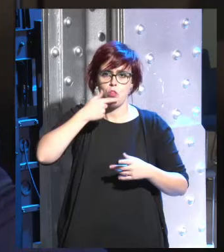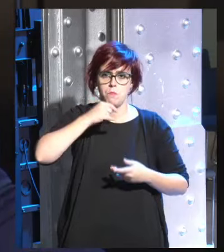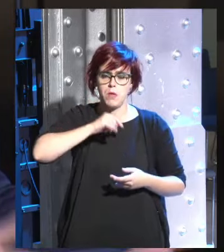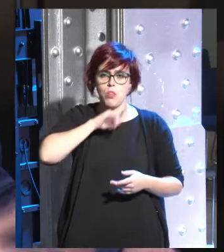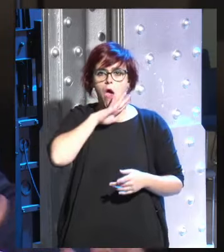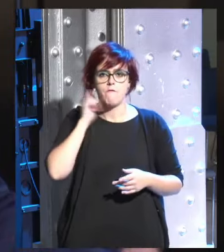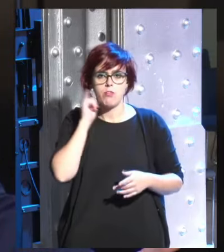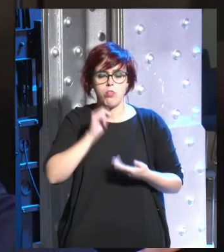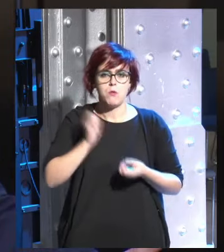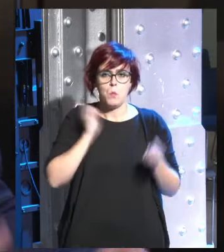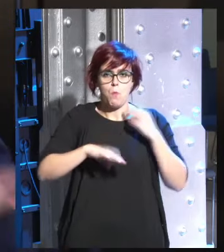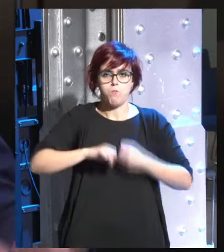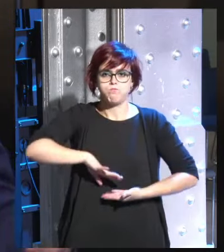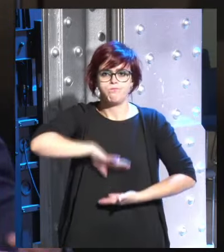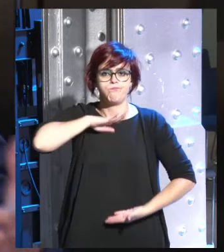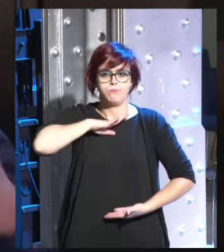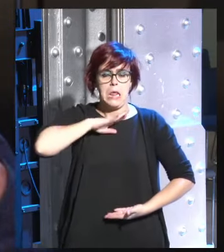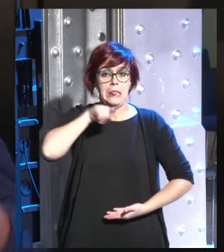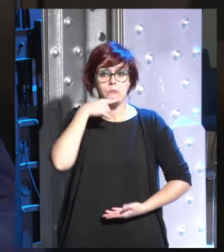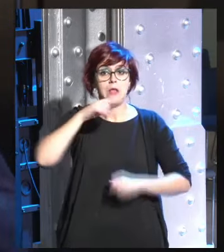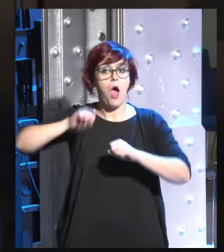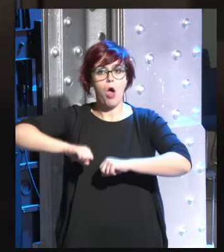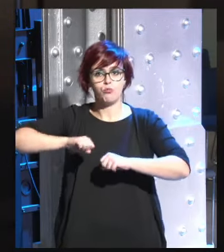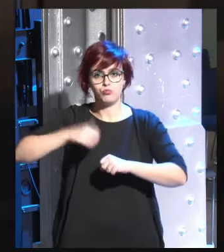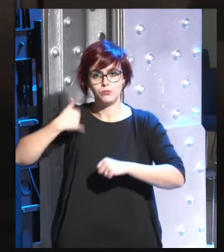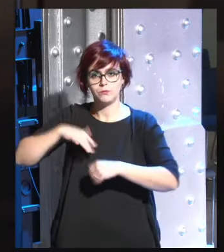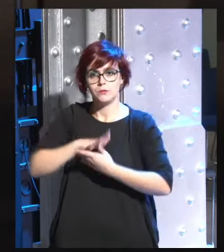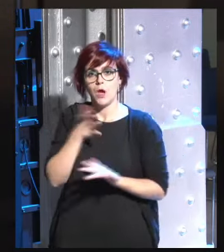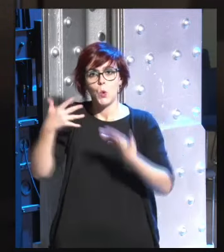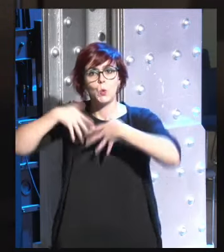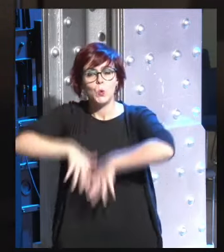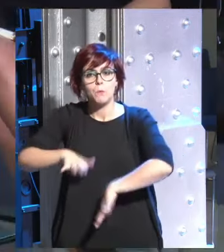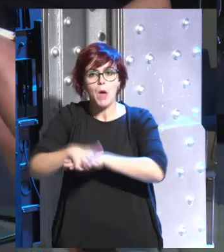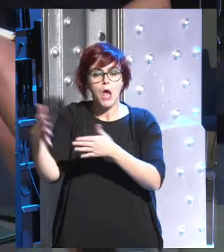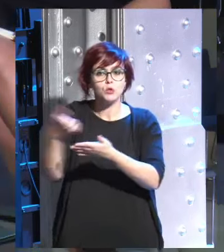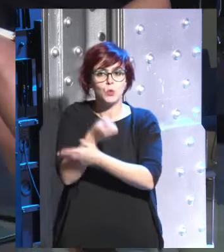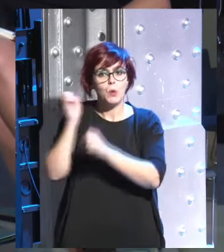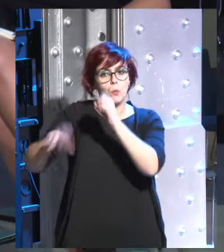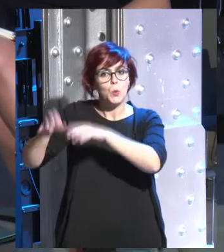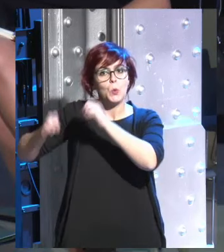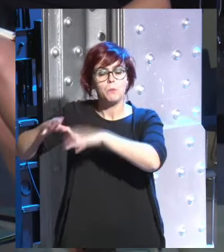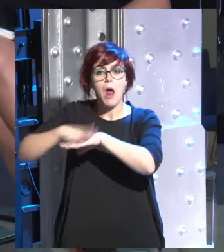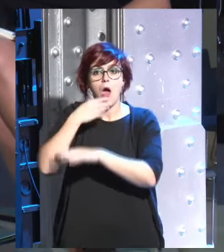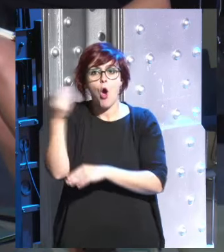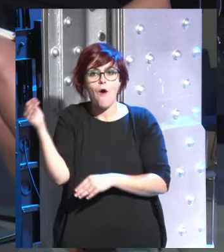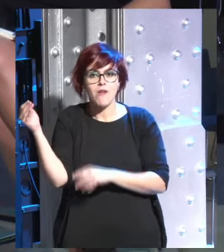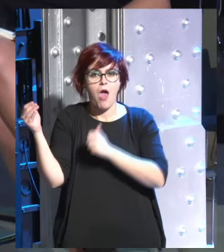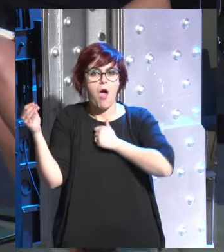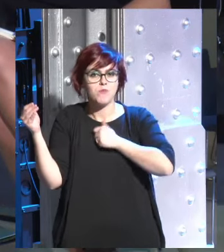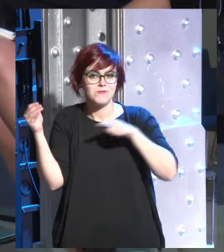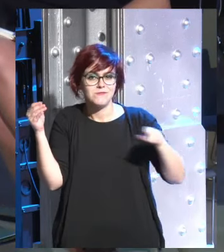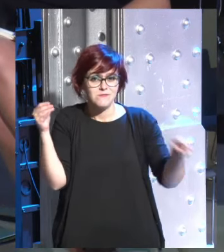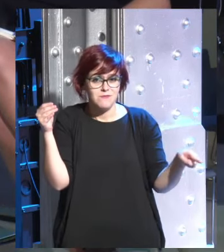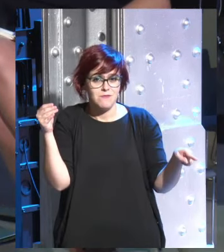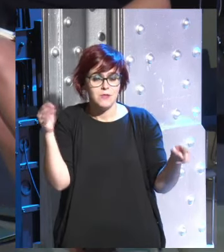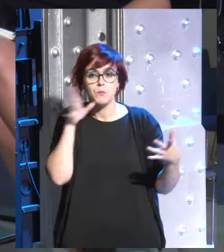habilidades y después al ser adulto uno utilizaba esas habilidades y el conocimiento que uno acumulaba como persona más joven eso